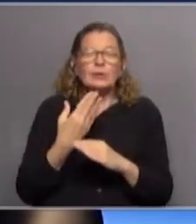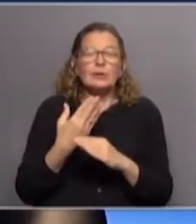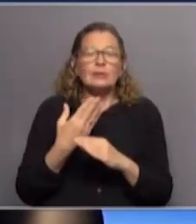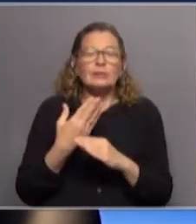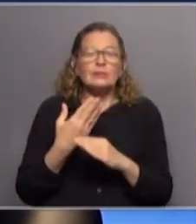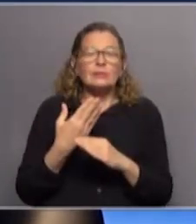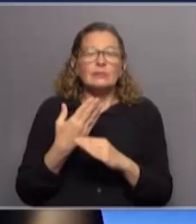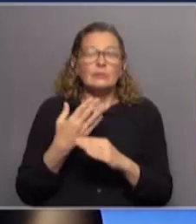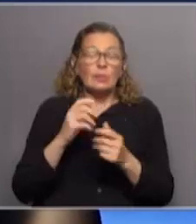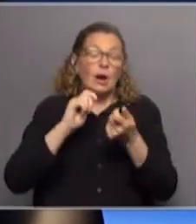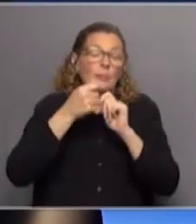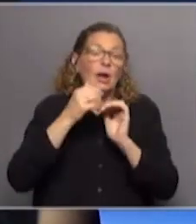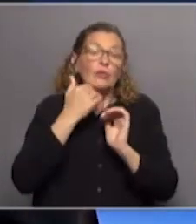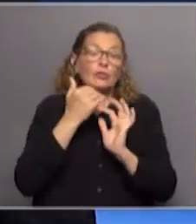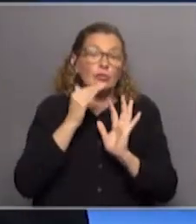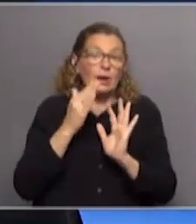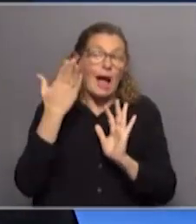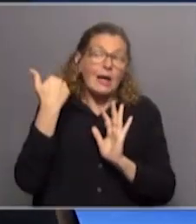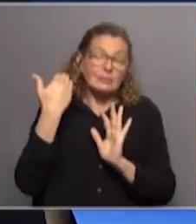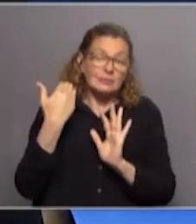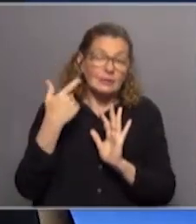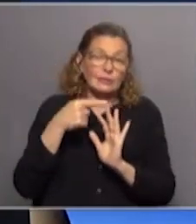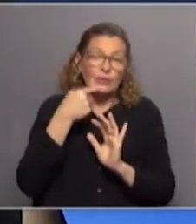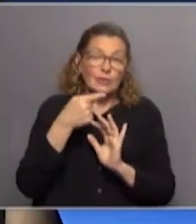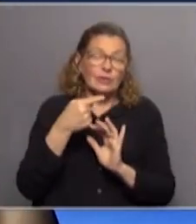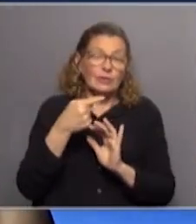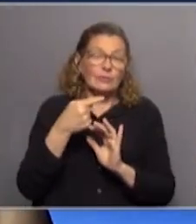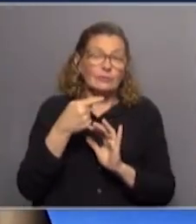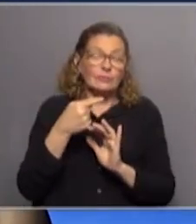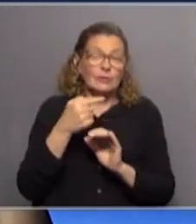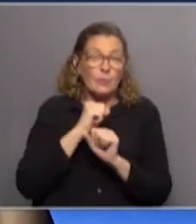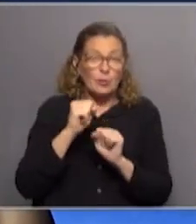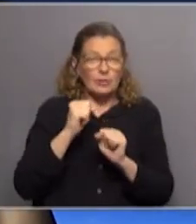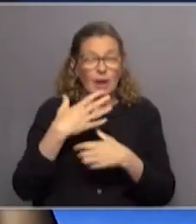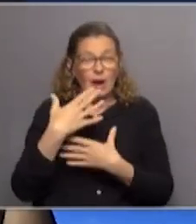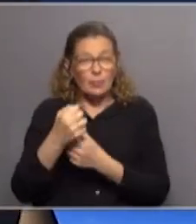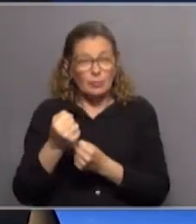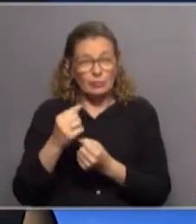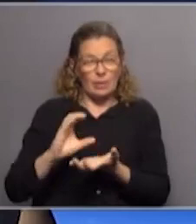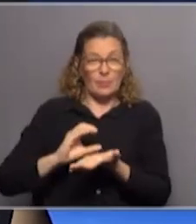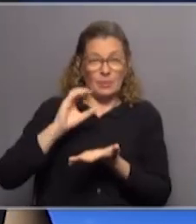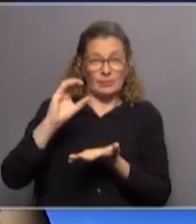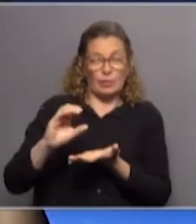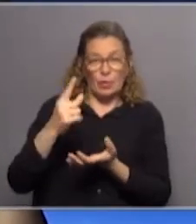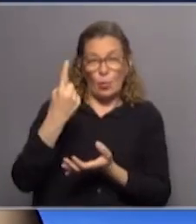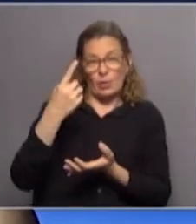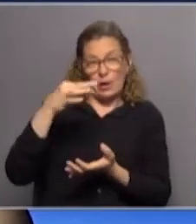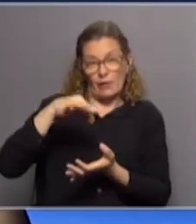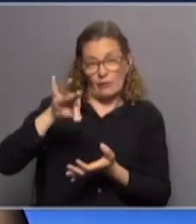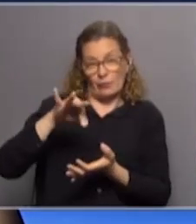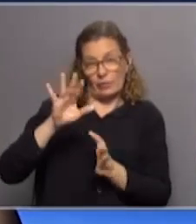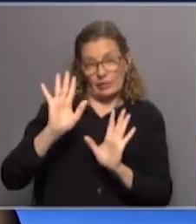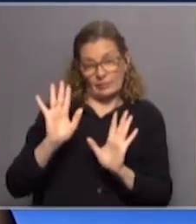salvo que hubiera cambiado en aquel momento ellos dijeron que estaban podían apoyar inversiones por única vez lo cual es